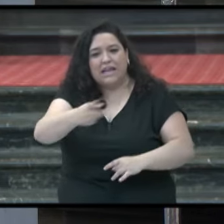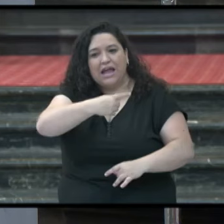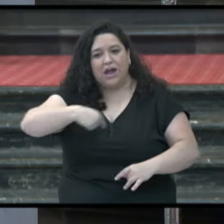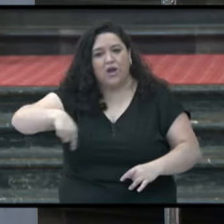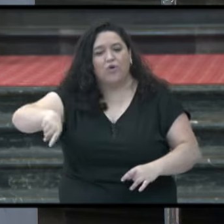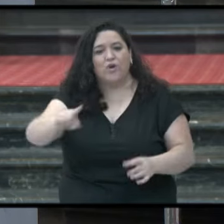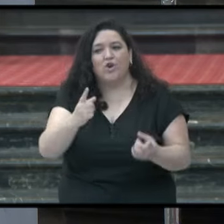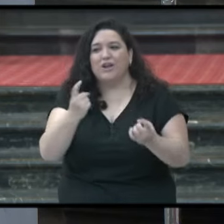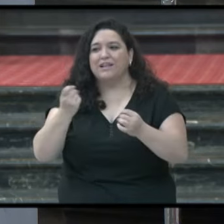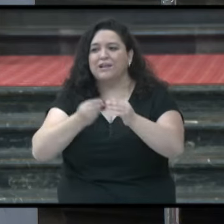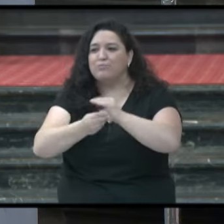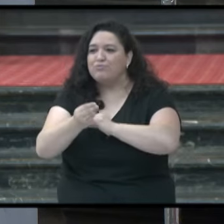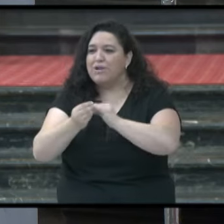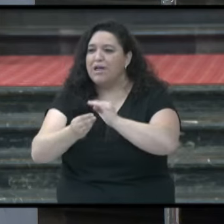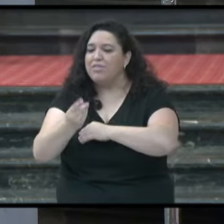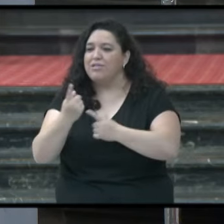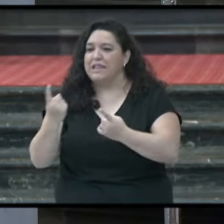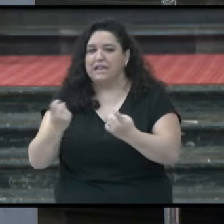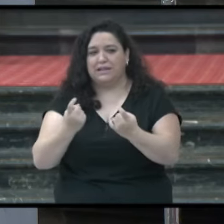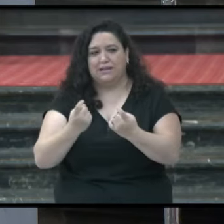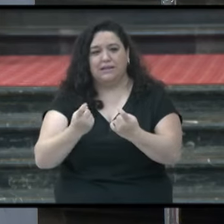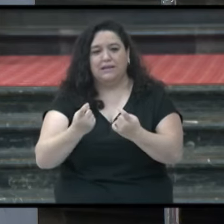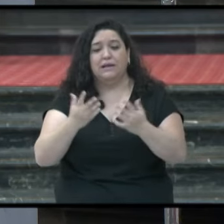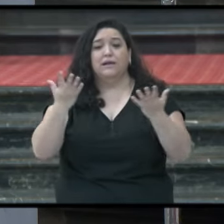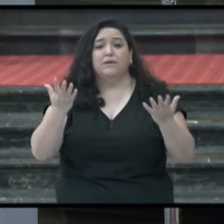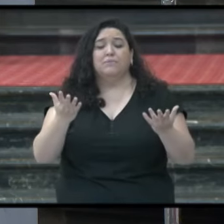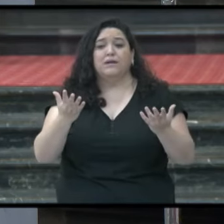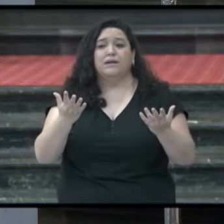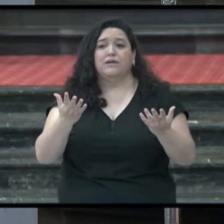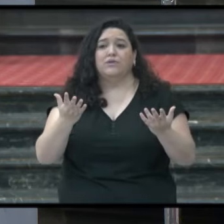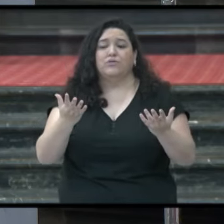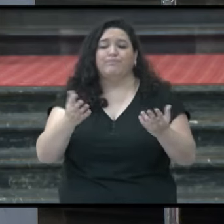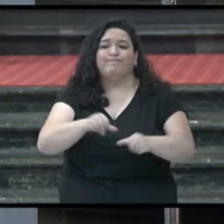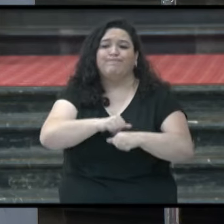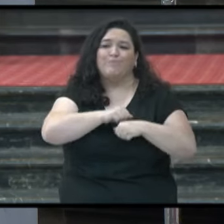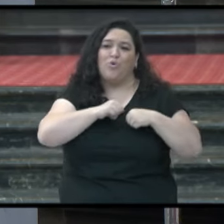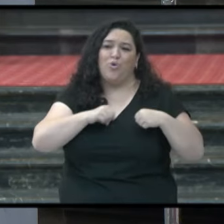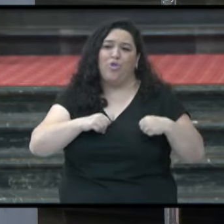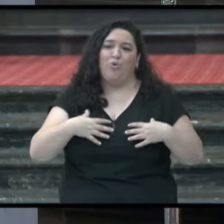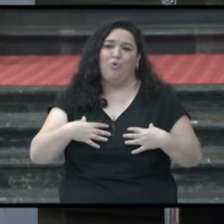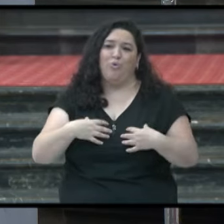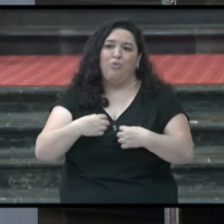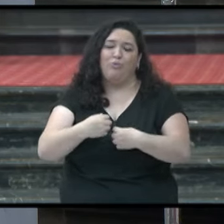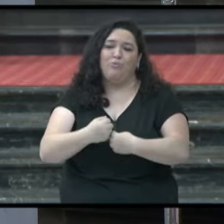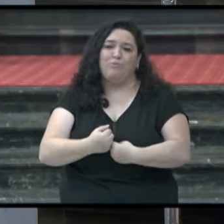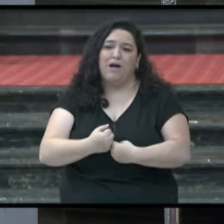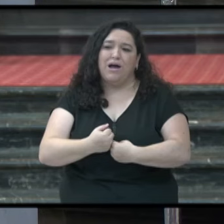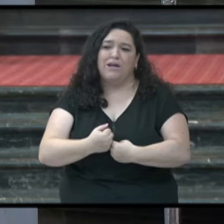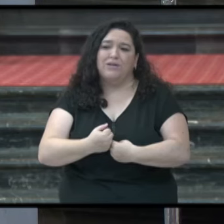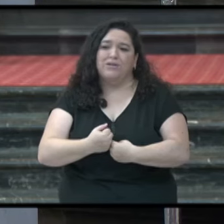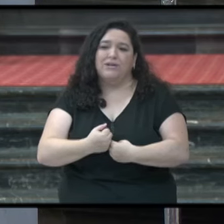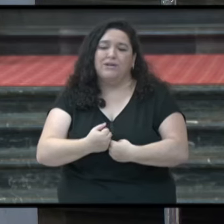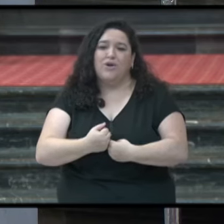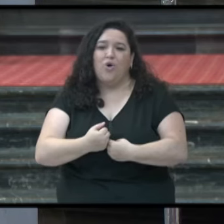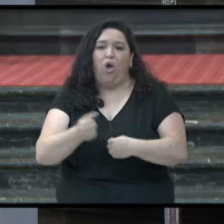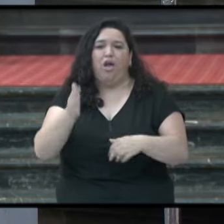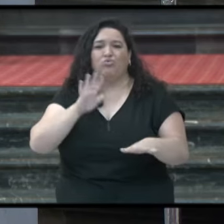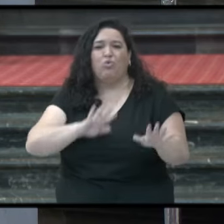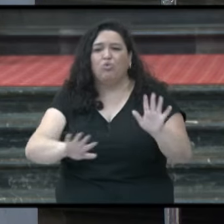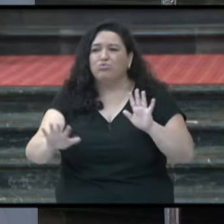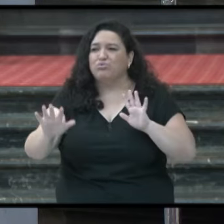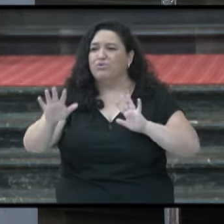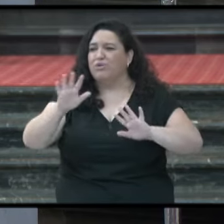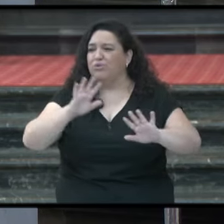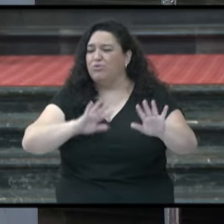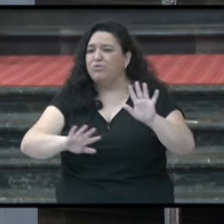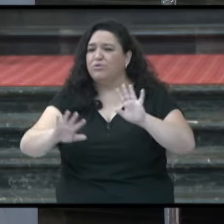territorio. Pero el corazón humano, bajo tantos pretextos, o